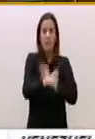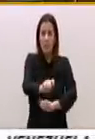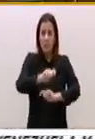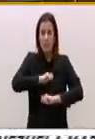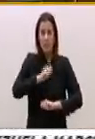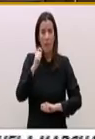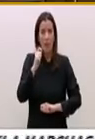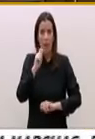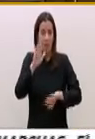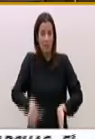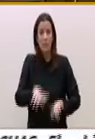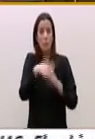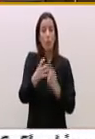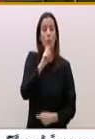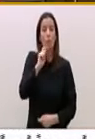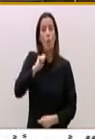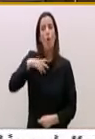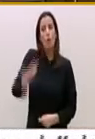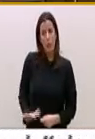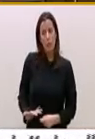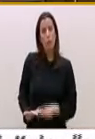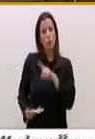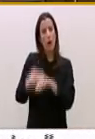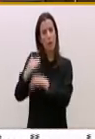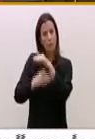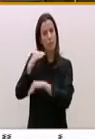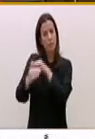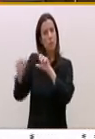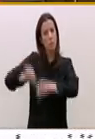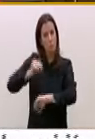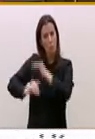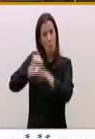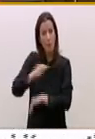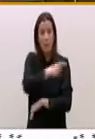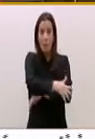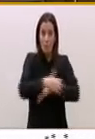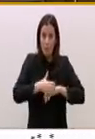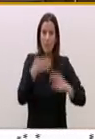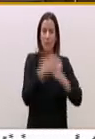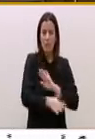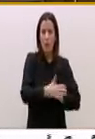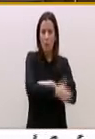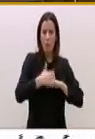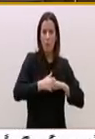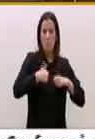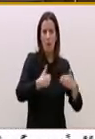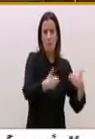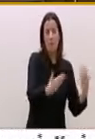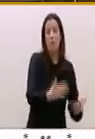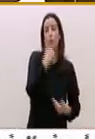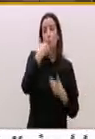de que los ricos sí hayan salido de la crisis, pero que los pobres sean cada vez más y más pobres. Muchas gracias, señora presidenta.